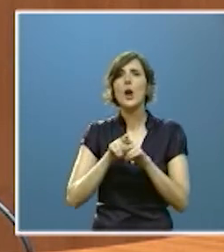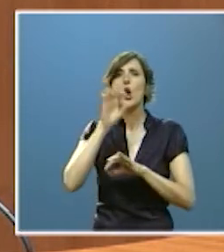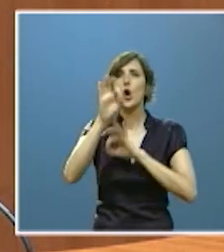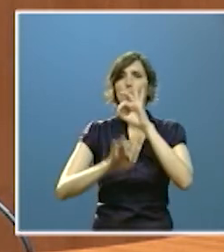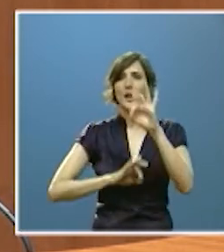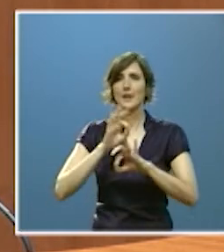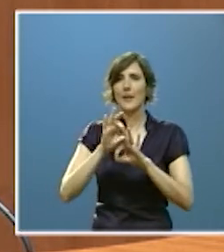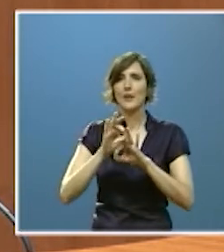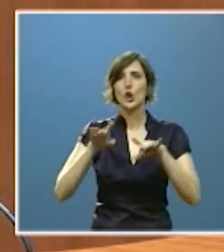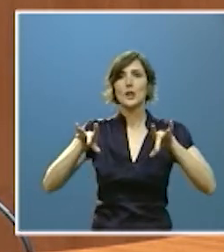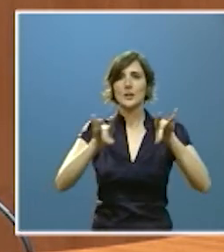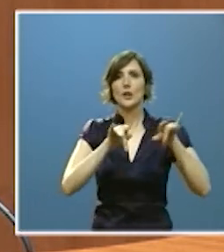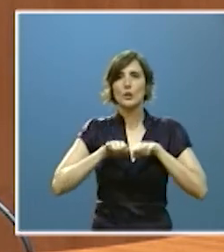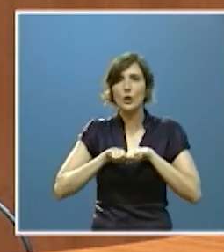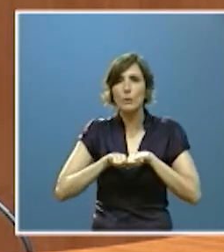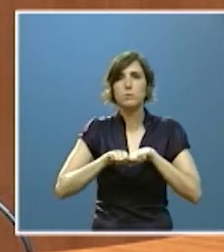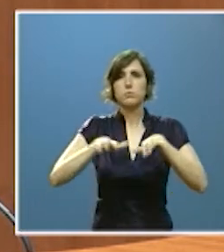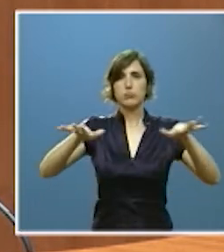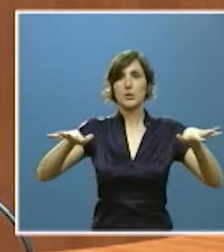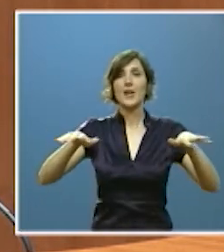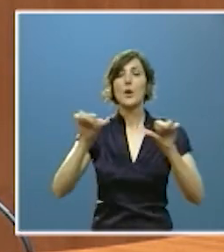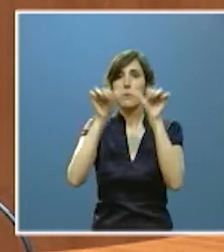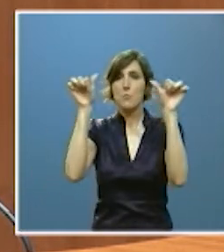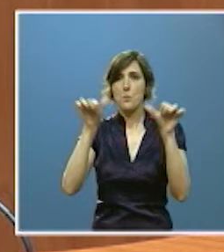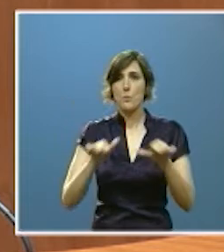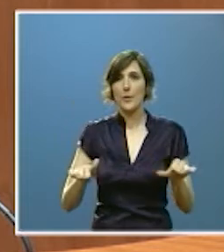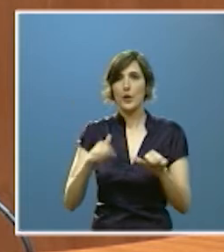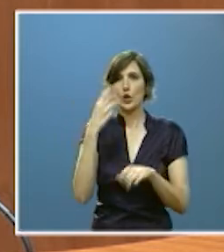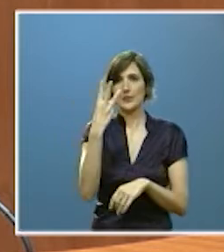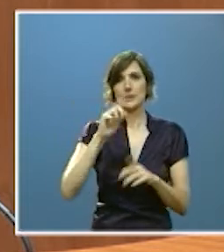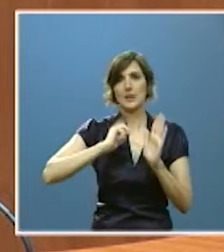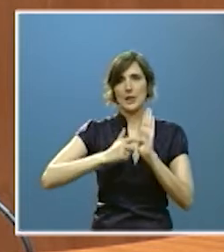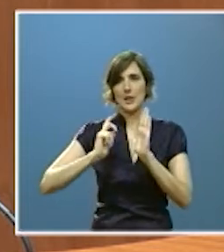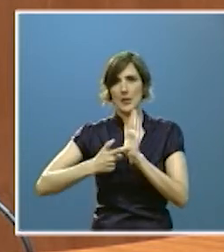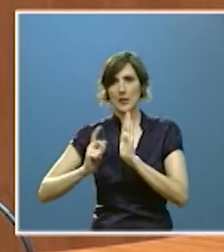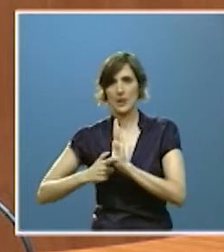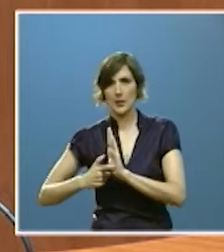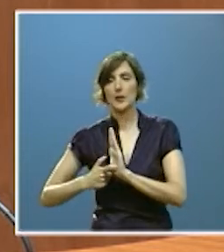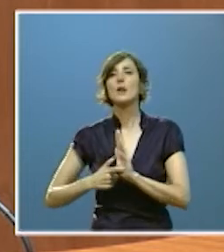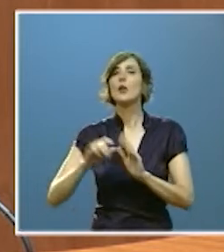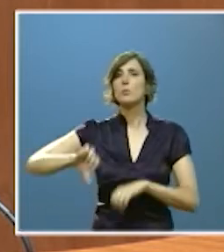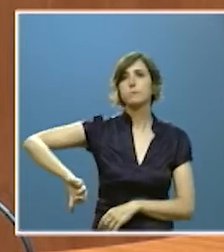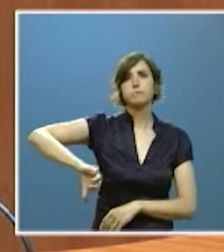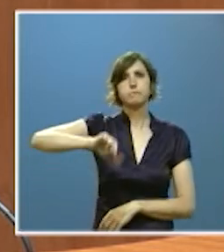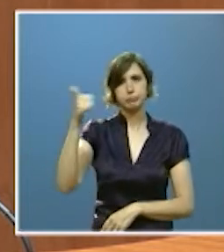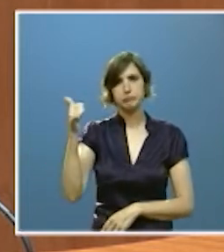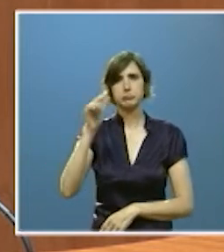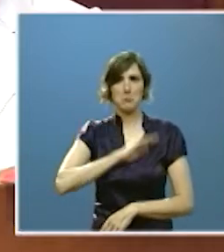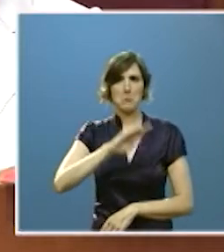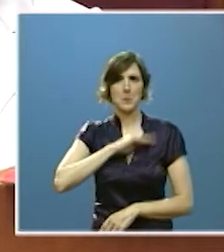del territorio un modelo sustentado con tres leyes aprobadas con un amplio consenso